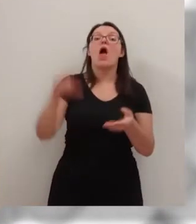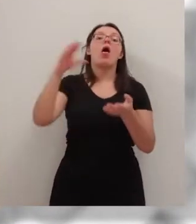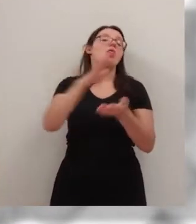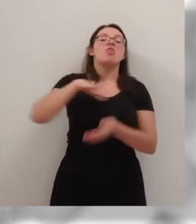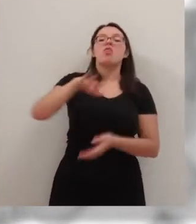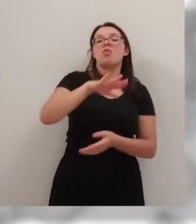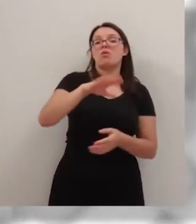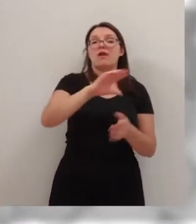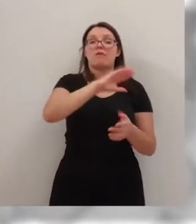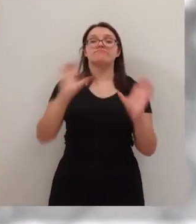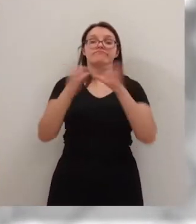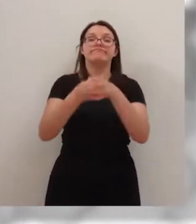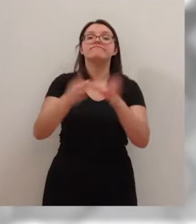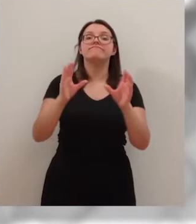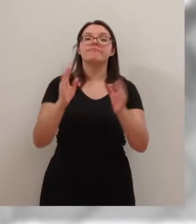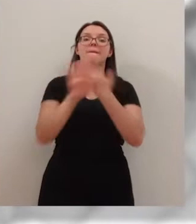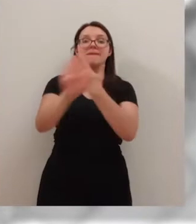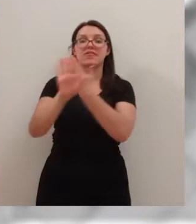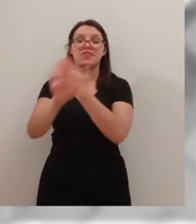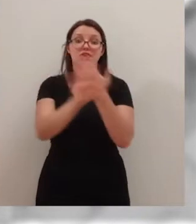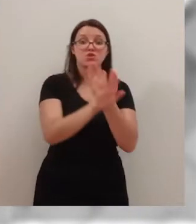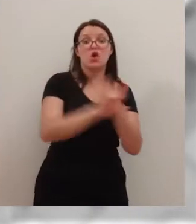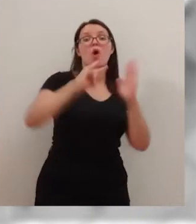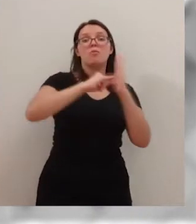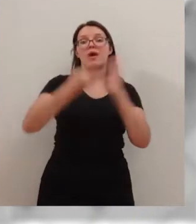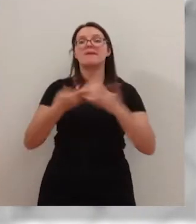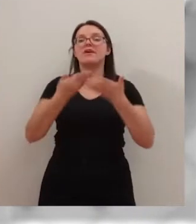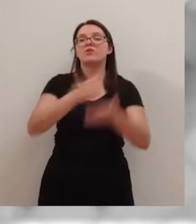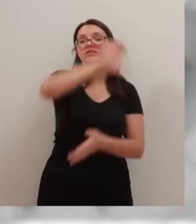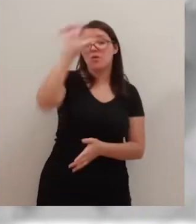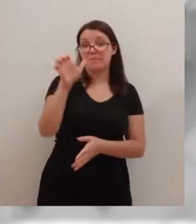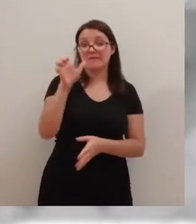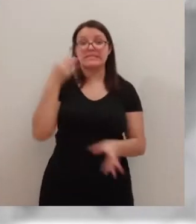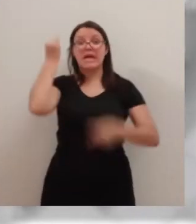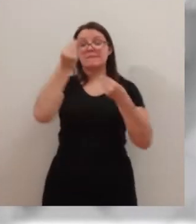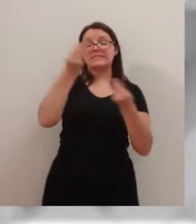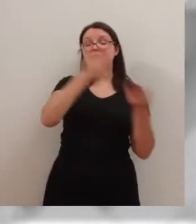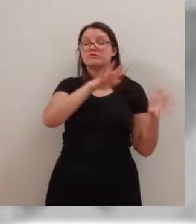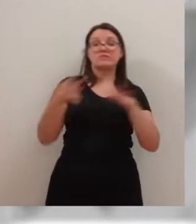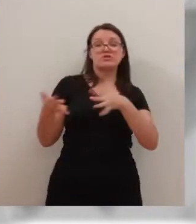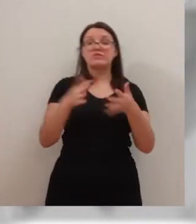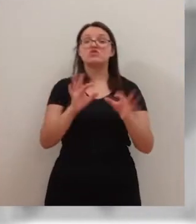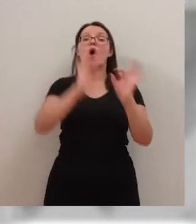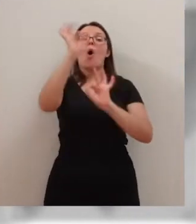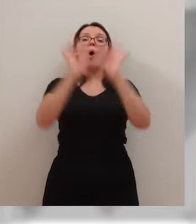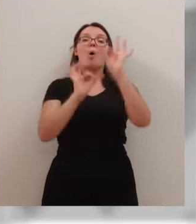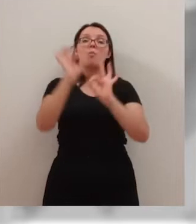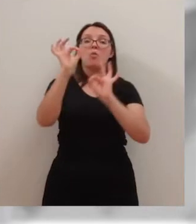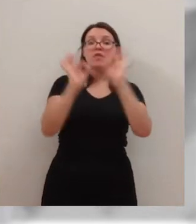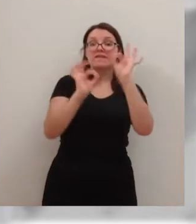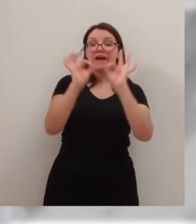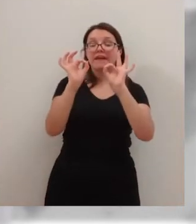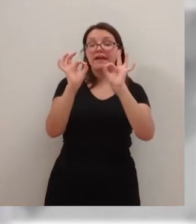comunidades de vecinos podrán acogerse a un programa de ayudas europeas. Estimamos que puedan alcanzar un porcentaje